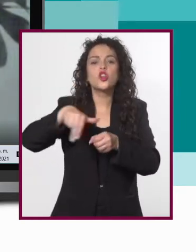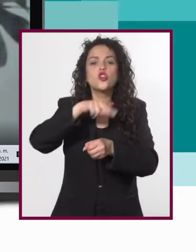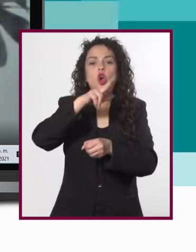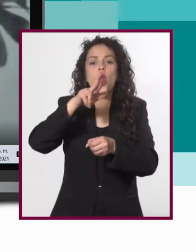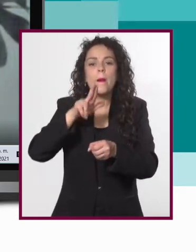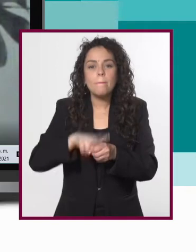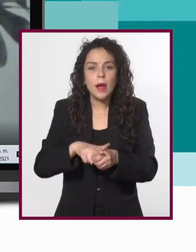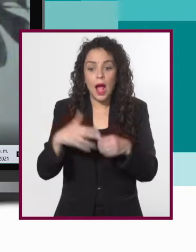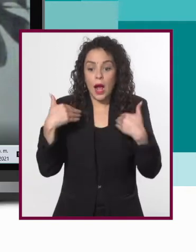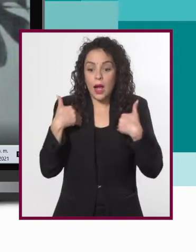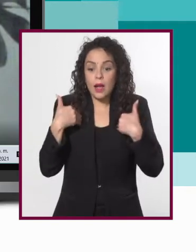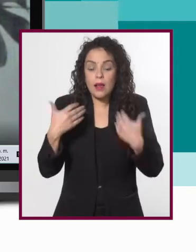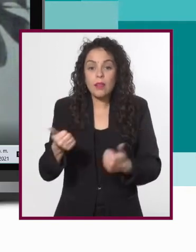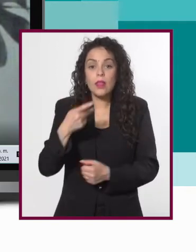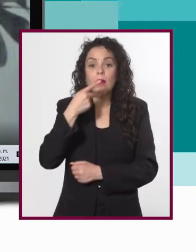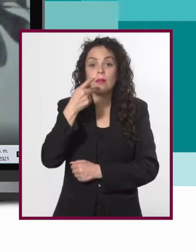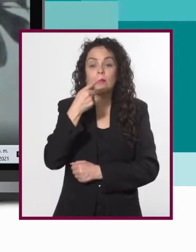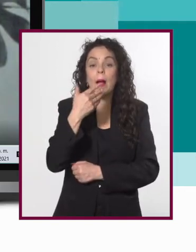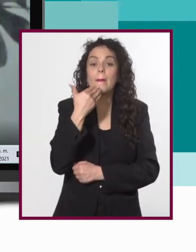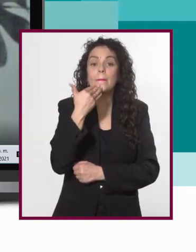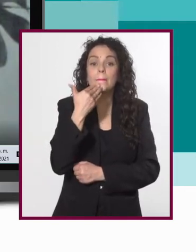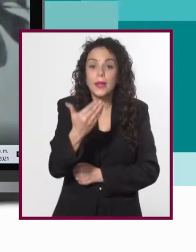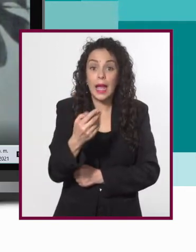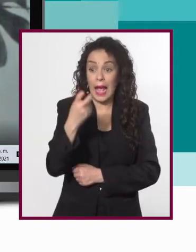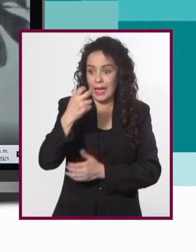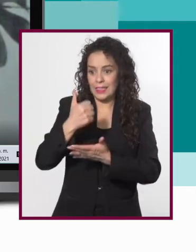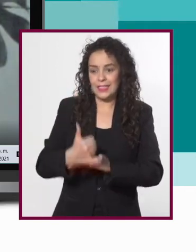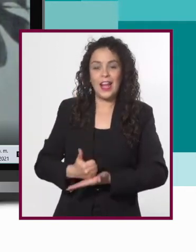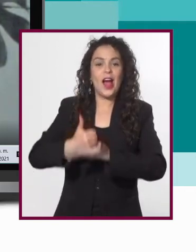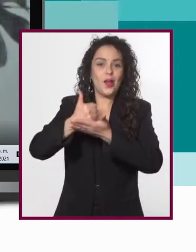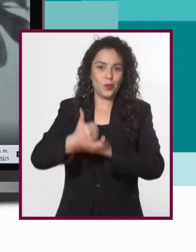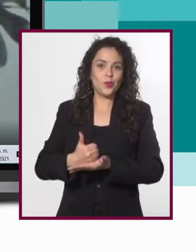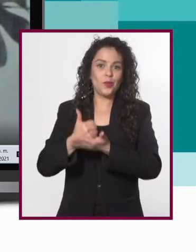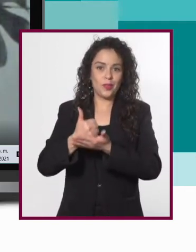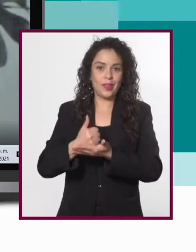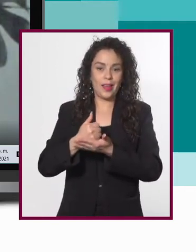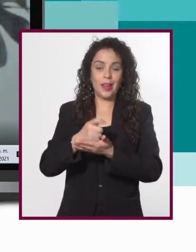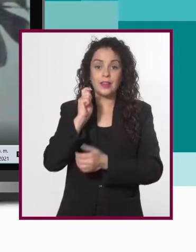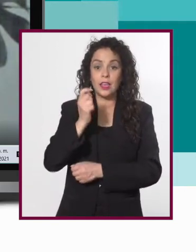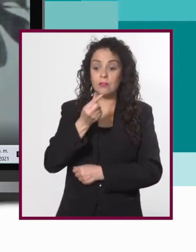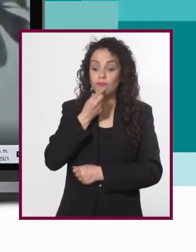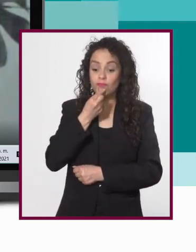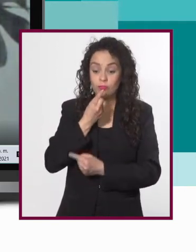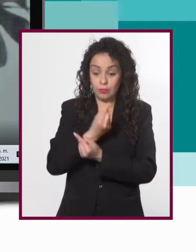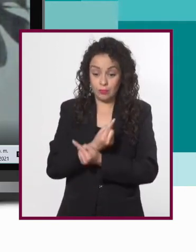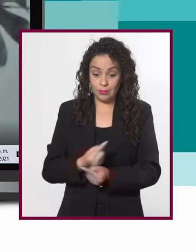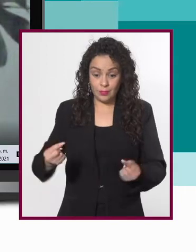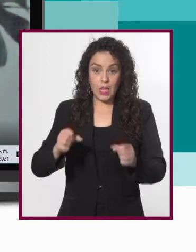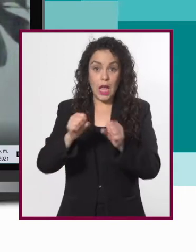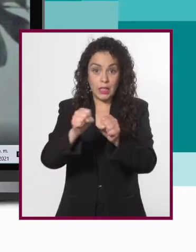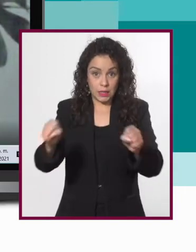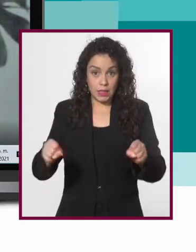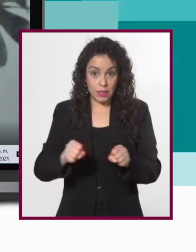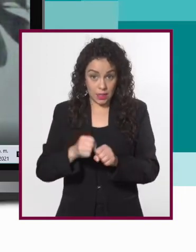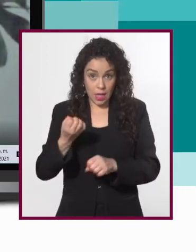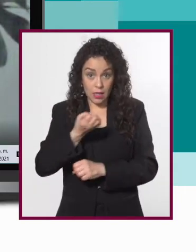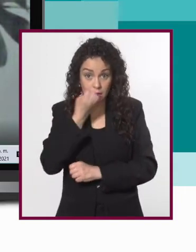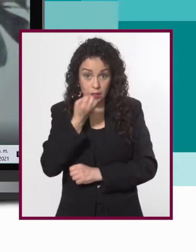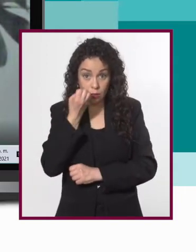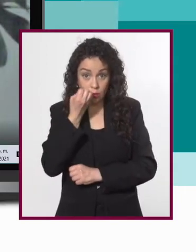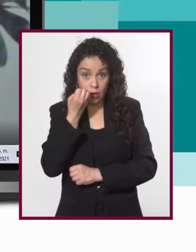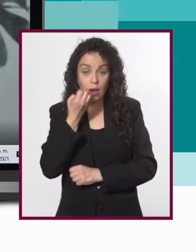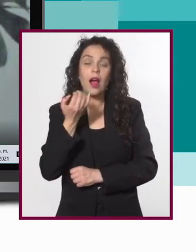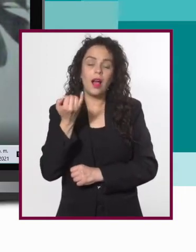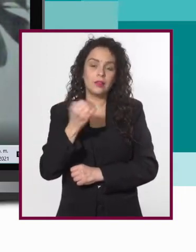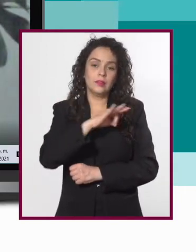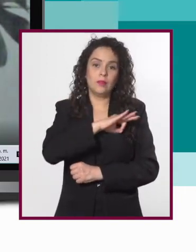Fluido, con una buena entonación y esto ayudará a que los niños dentro del salón de clase